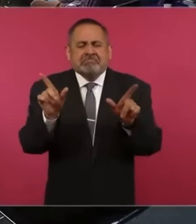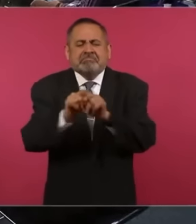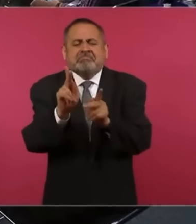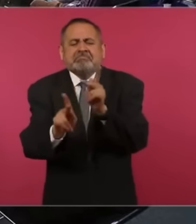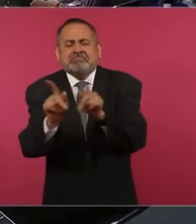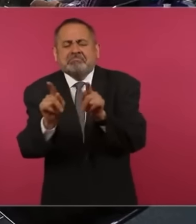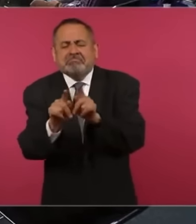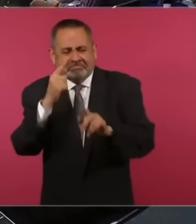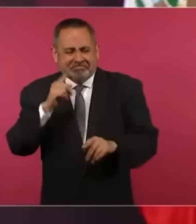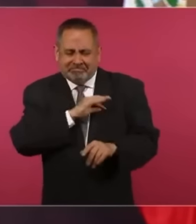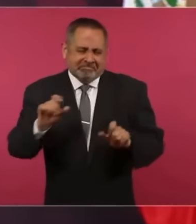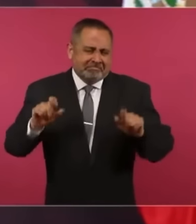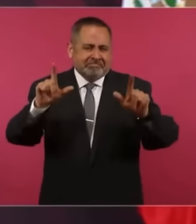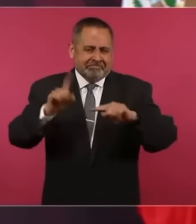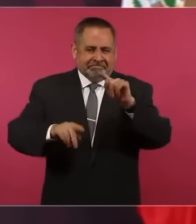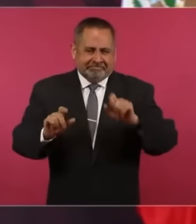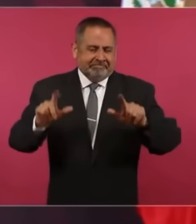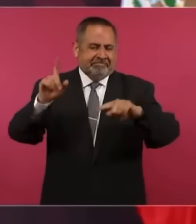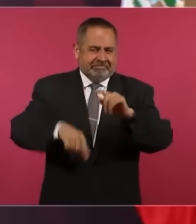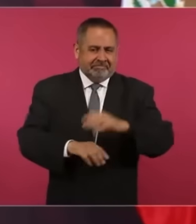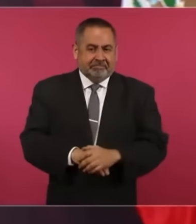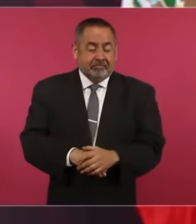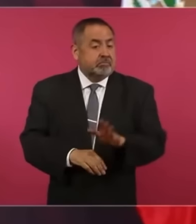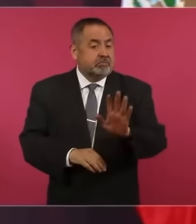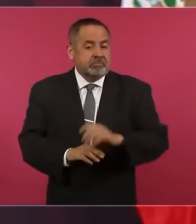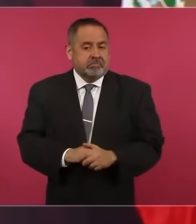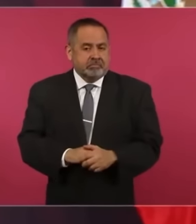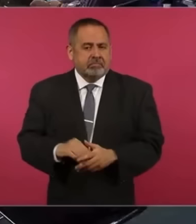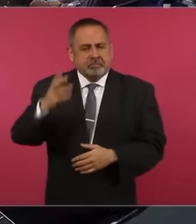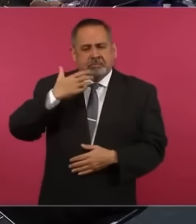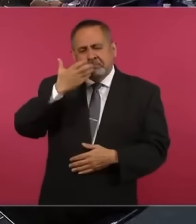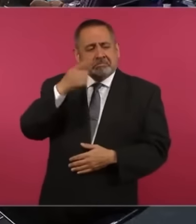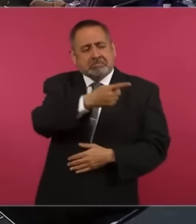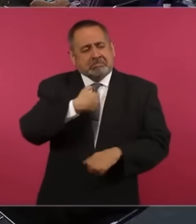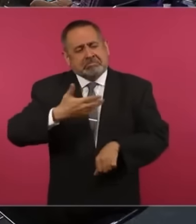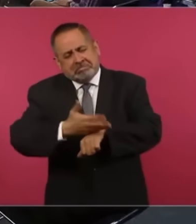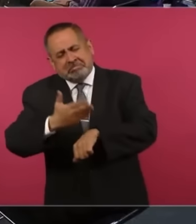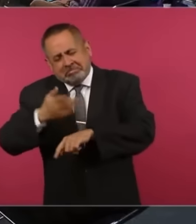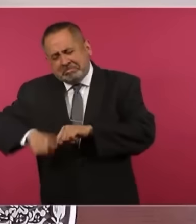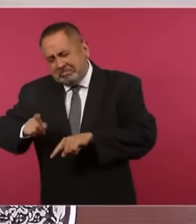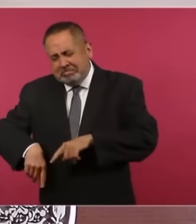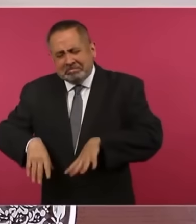ratito nada más, ya lo bajamos. Además ya nos acostumbramos a estar bajando.